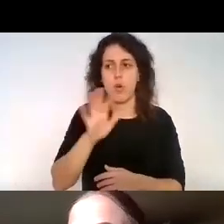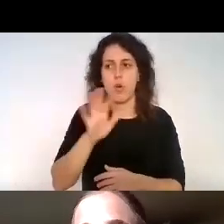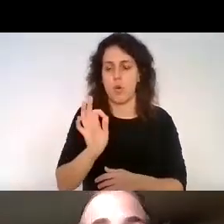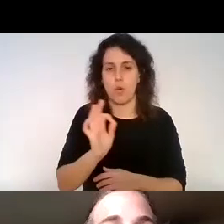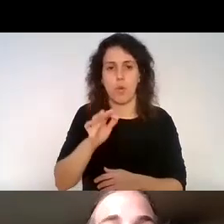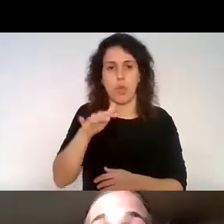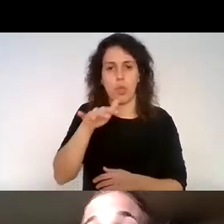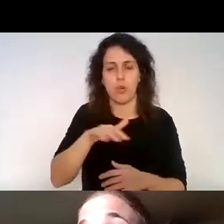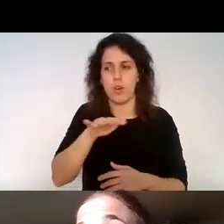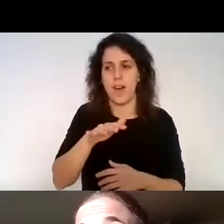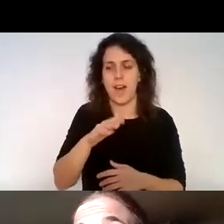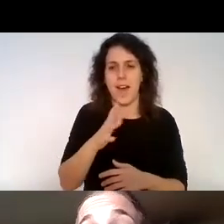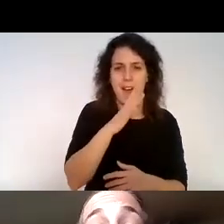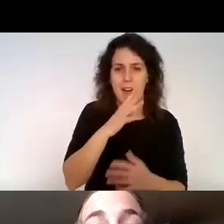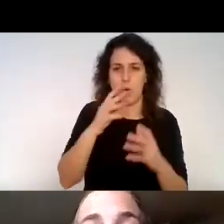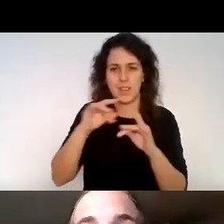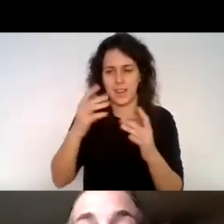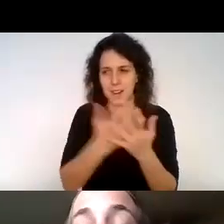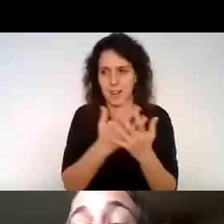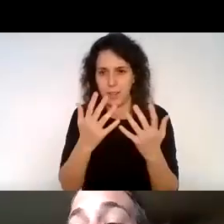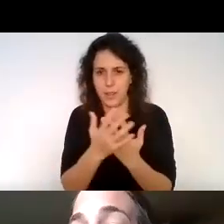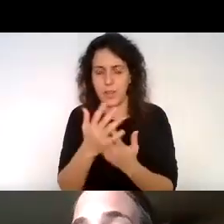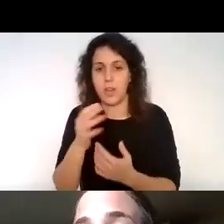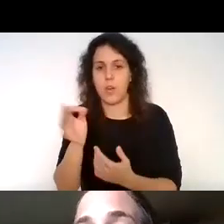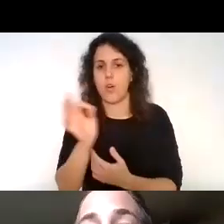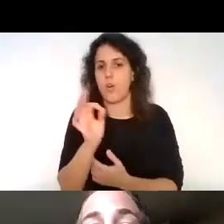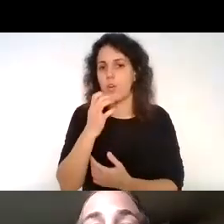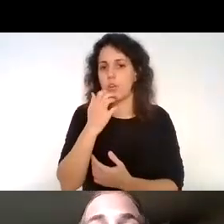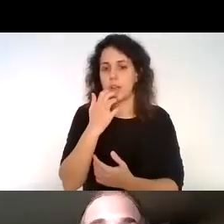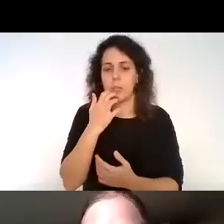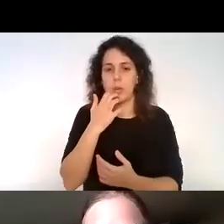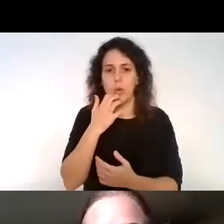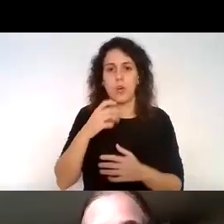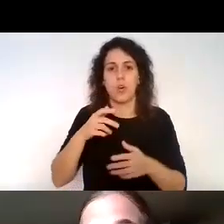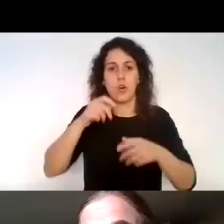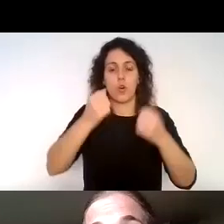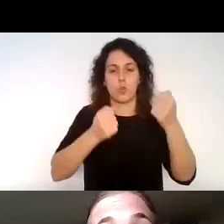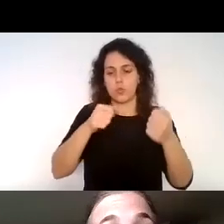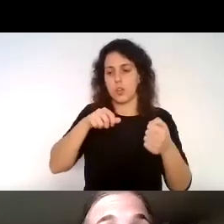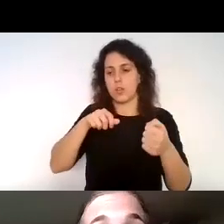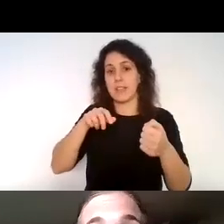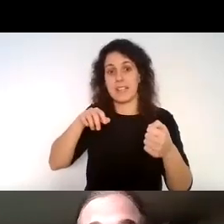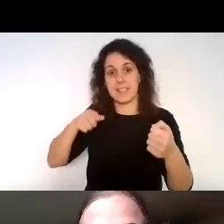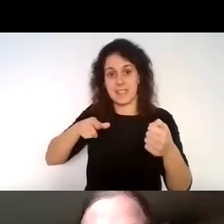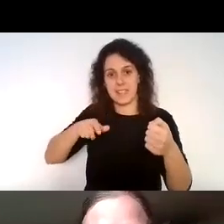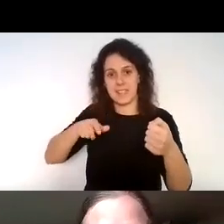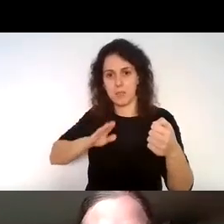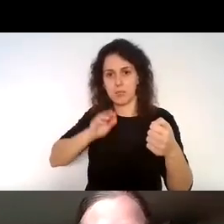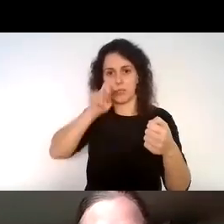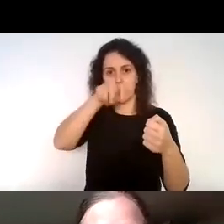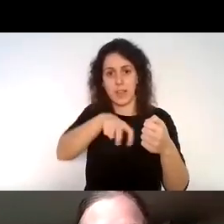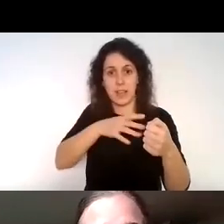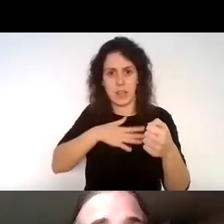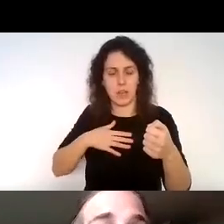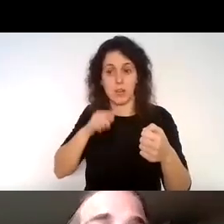barros queremos subir una silla a un vehículo etcétera entonces nos ayuda bastante